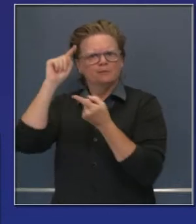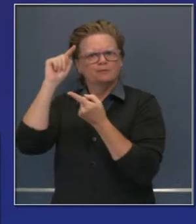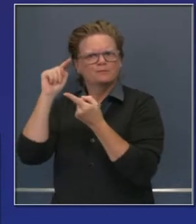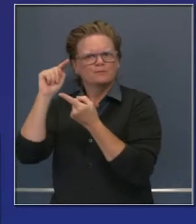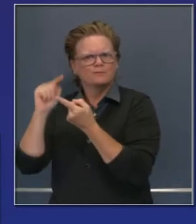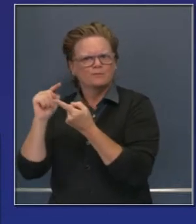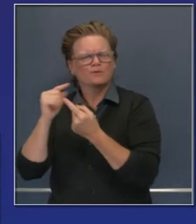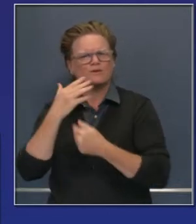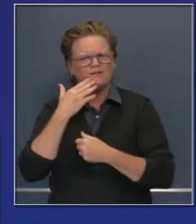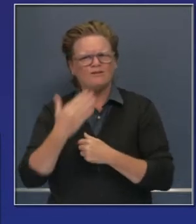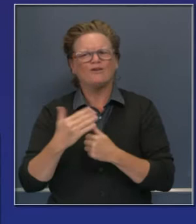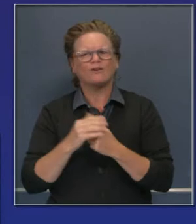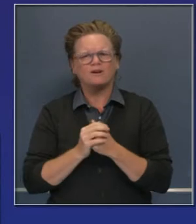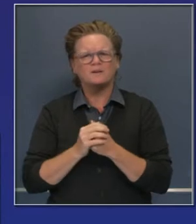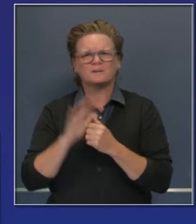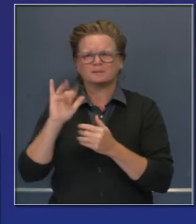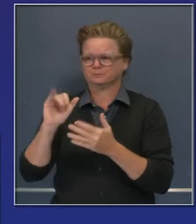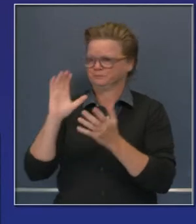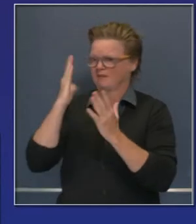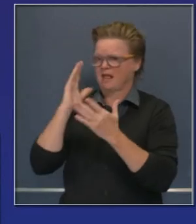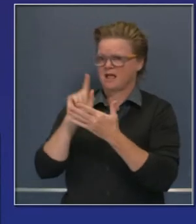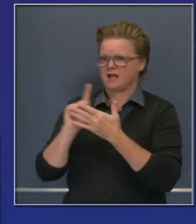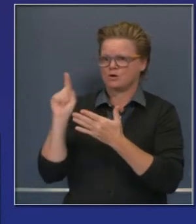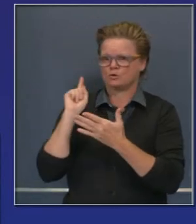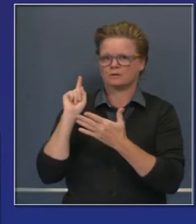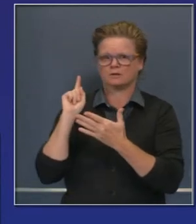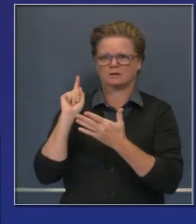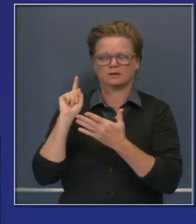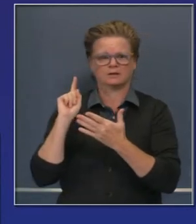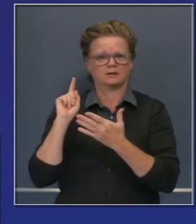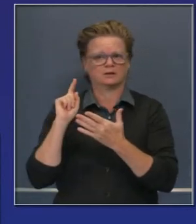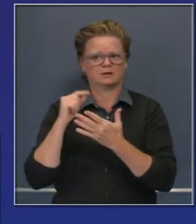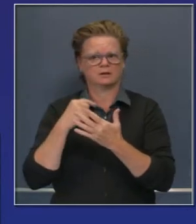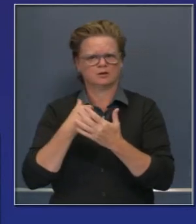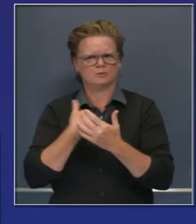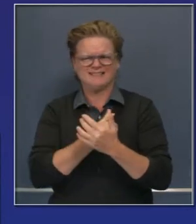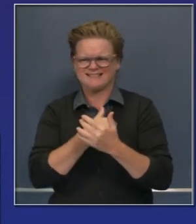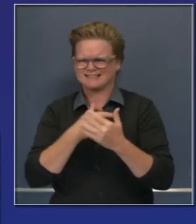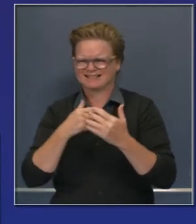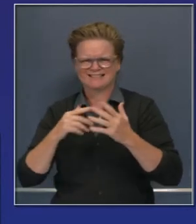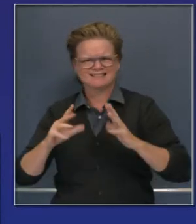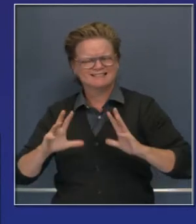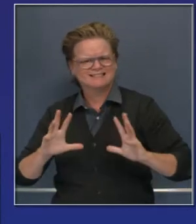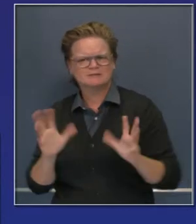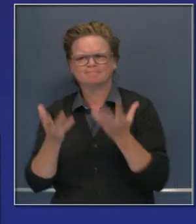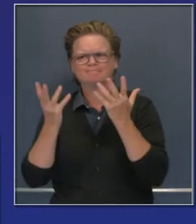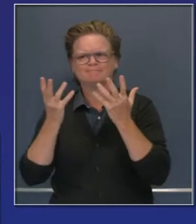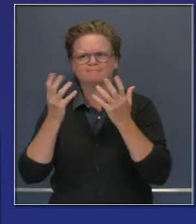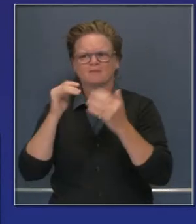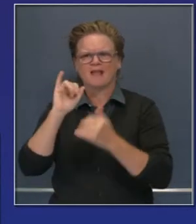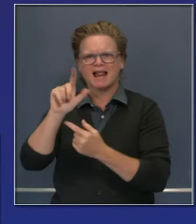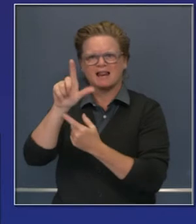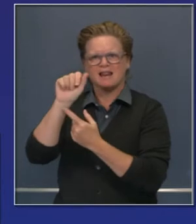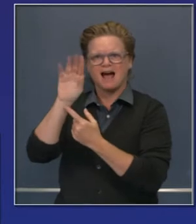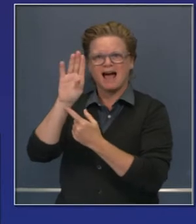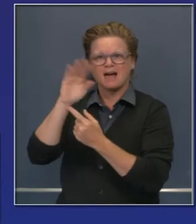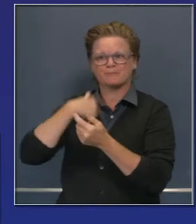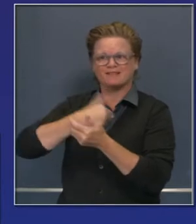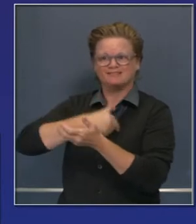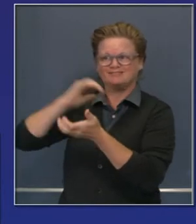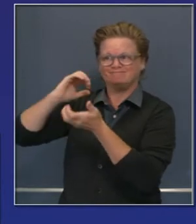la última vez que les traje noticias de último momento, que logramos un progreso real en